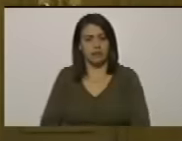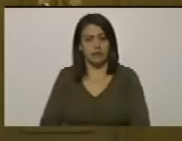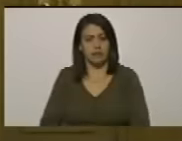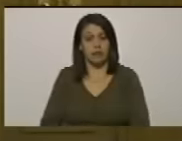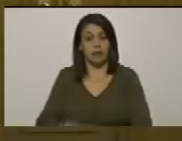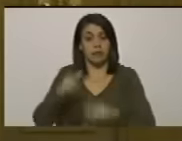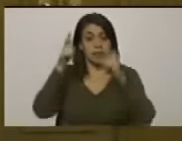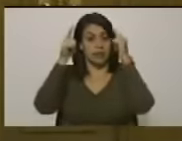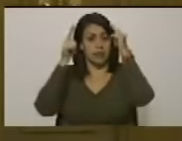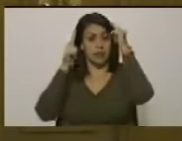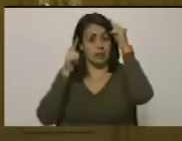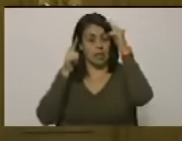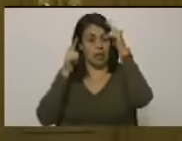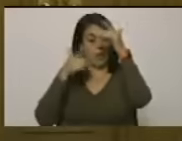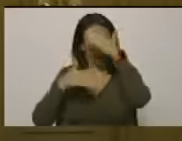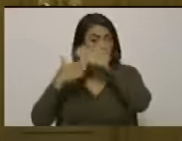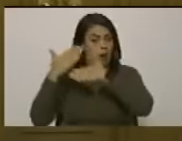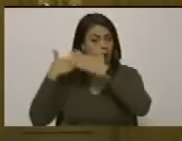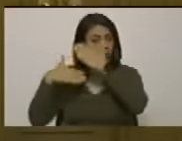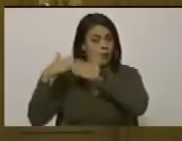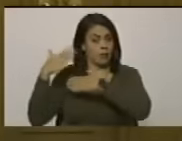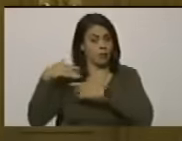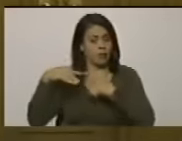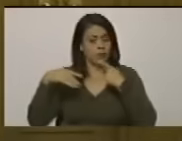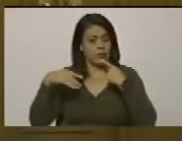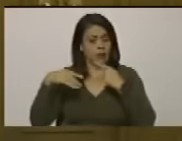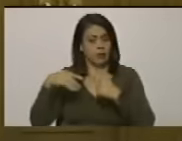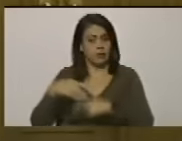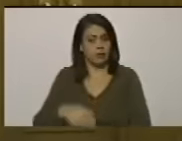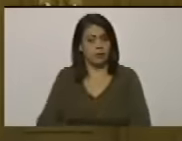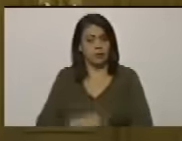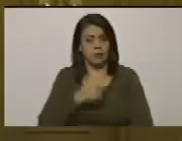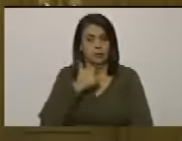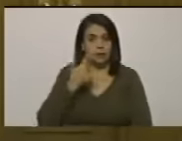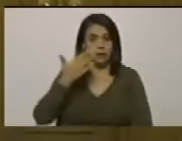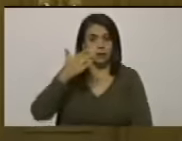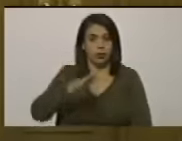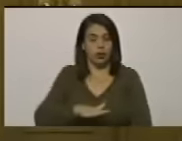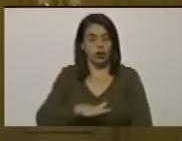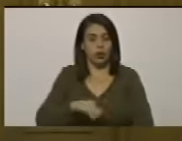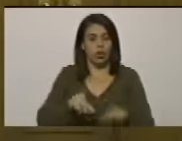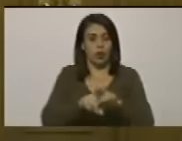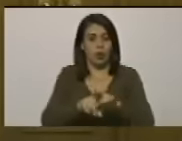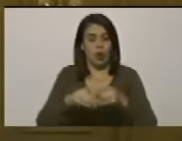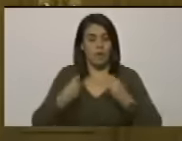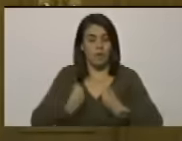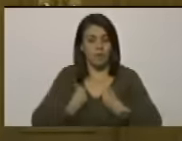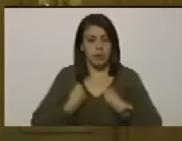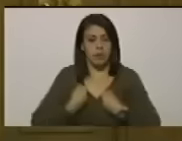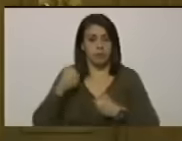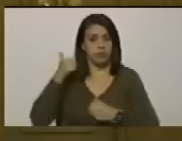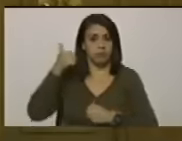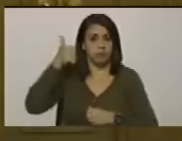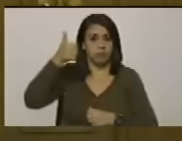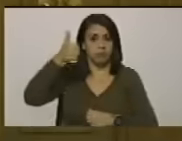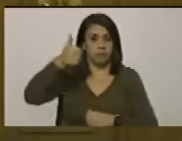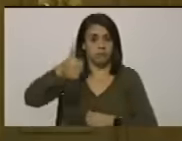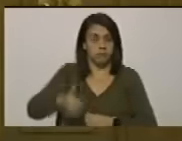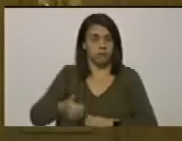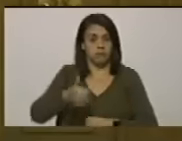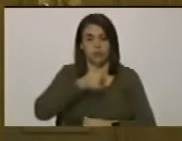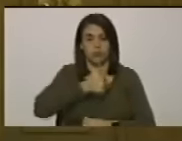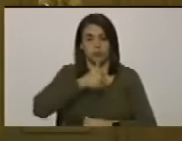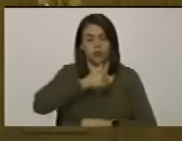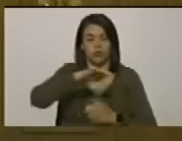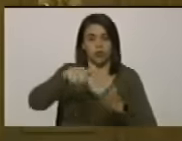comandante Hugo Chávez en una oportunidad murió como vivió invicta de todo